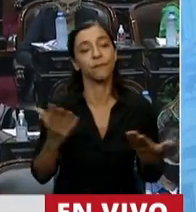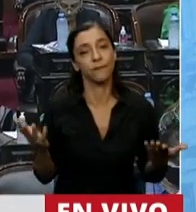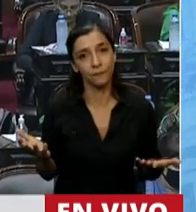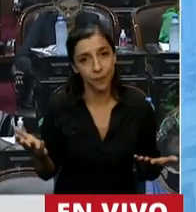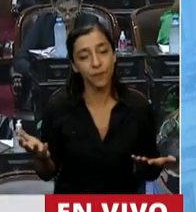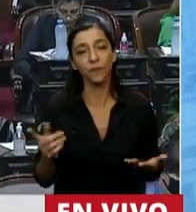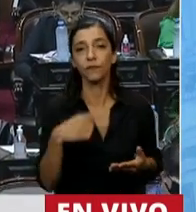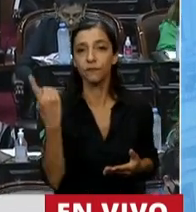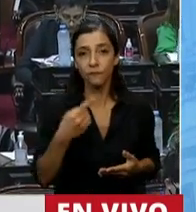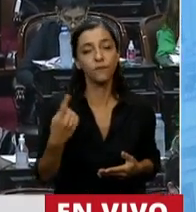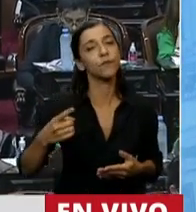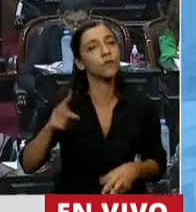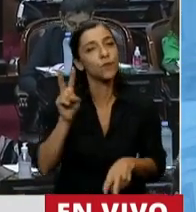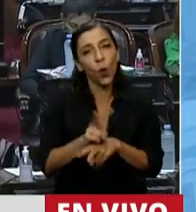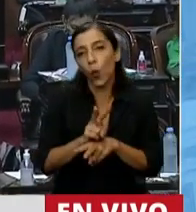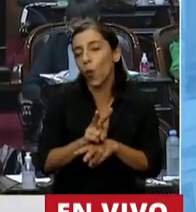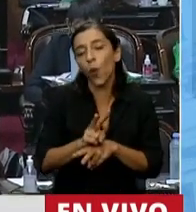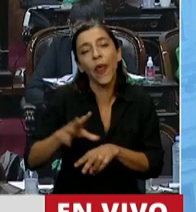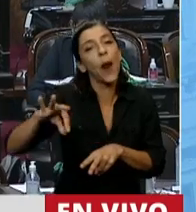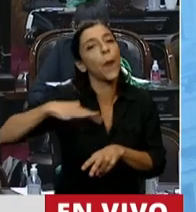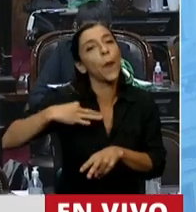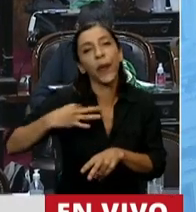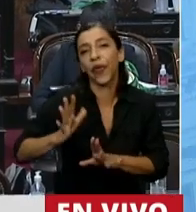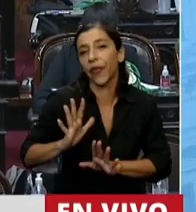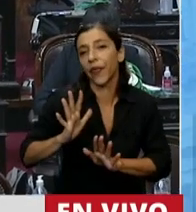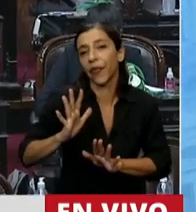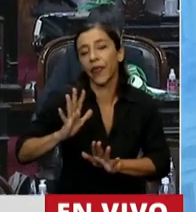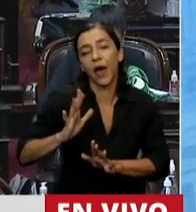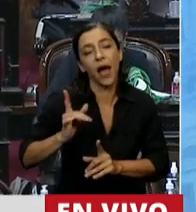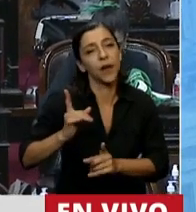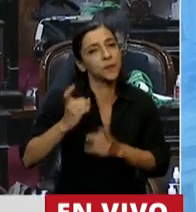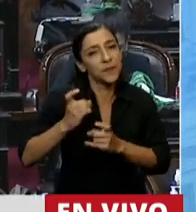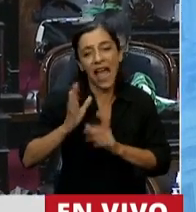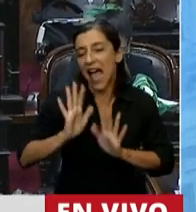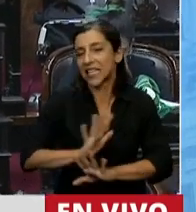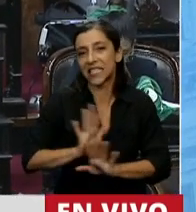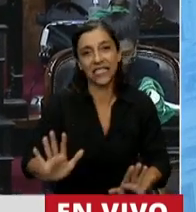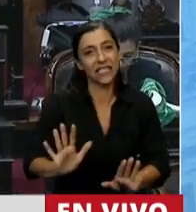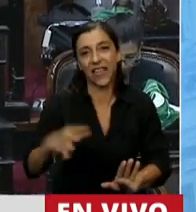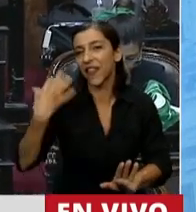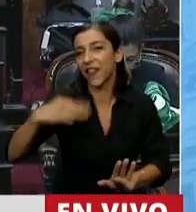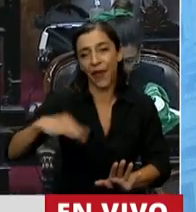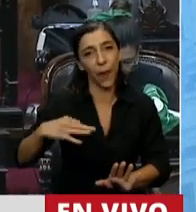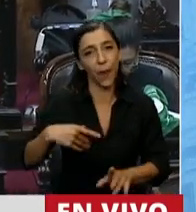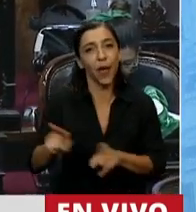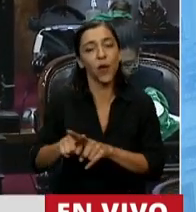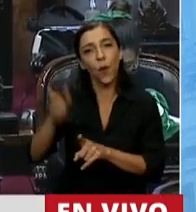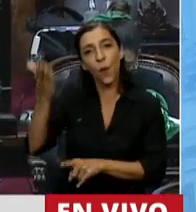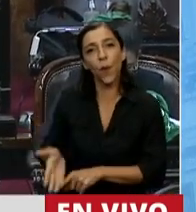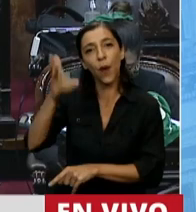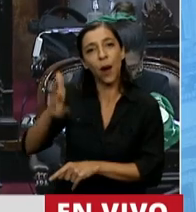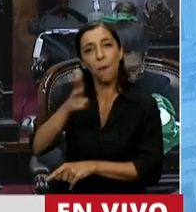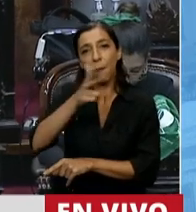es de cuidar la vida, todas las vidas, tal como el Papa Francisco nos está insistiendo en sus